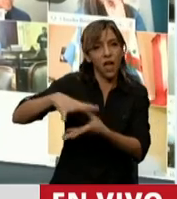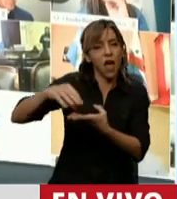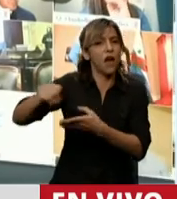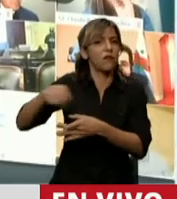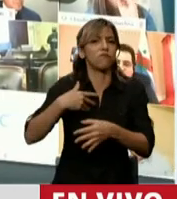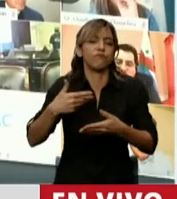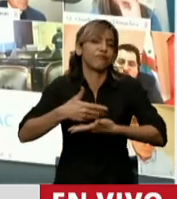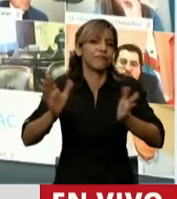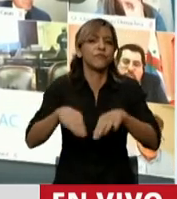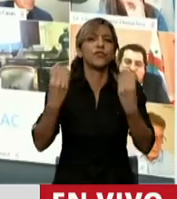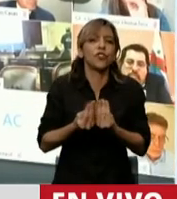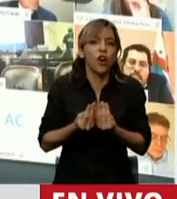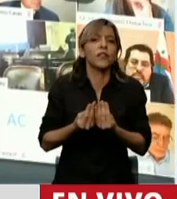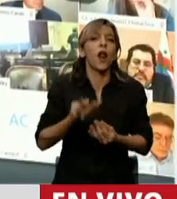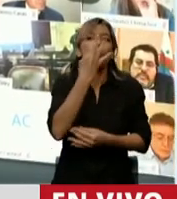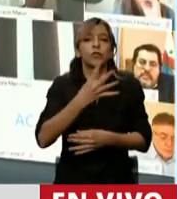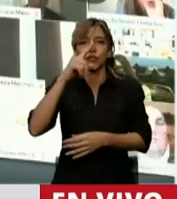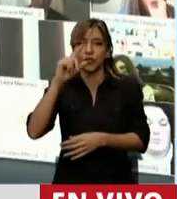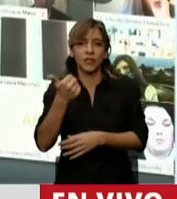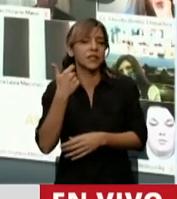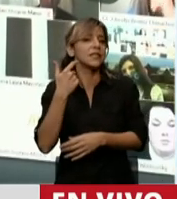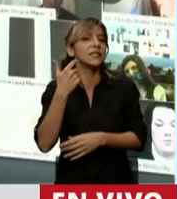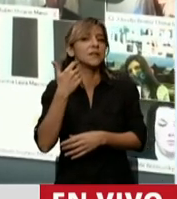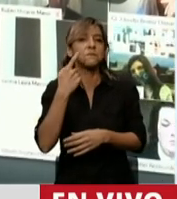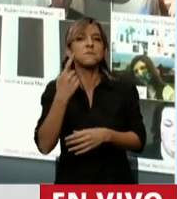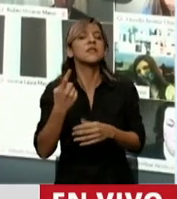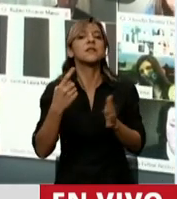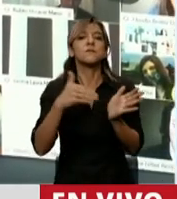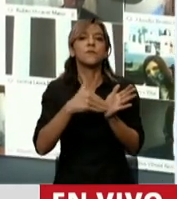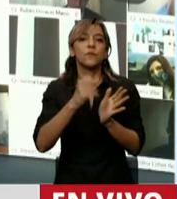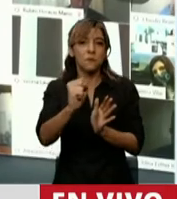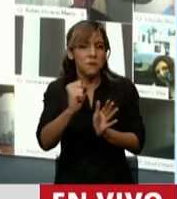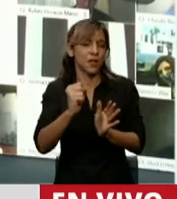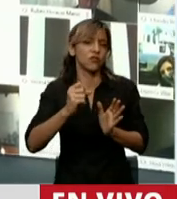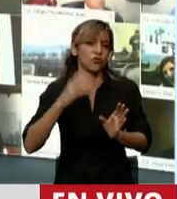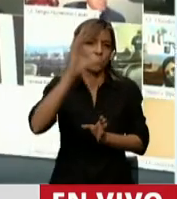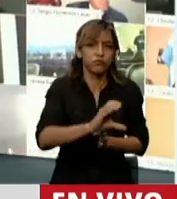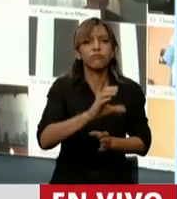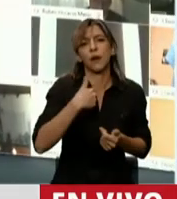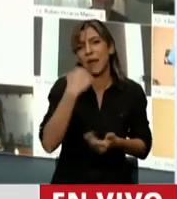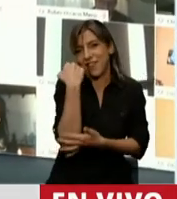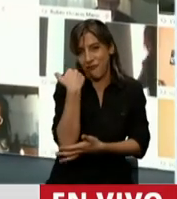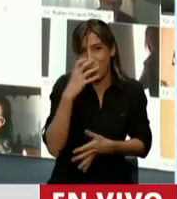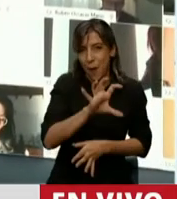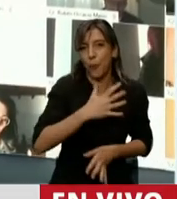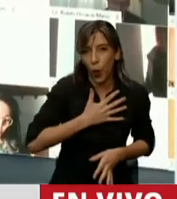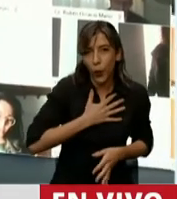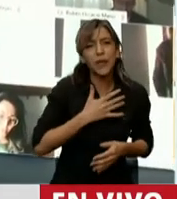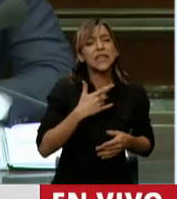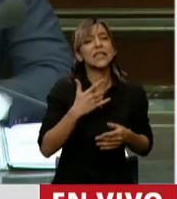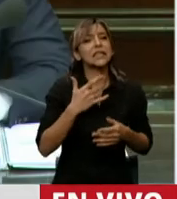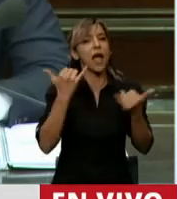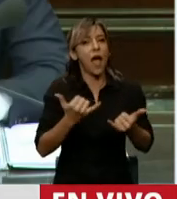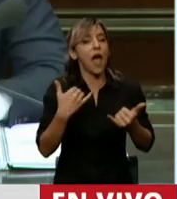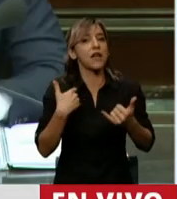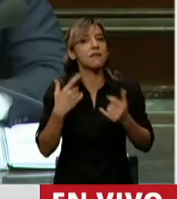476 millones de pesos, también inyectados en la economía provincial y también recibimos fortalecimiento para nuestro